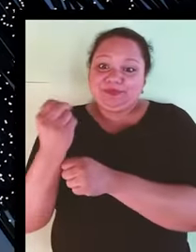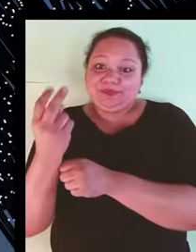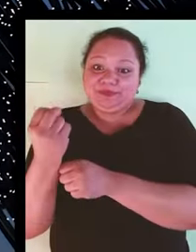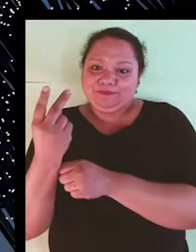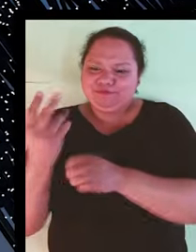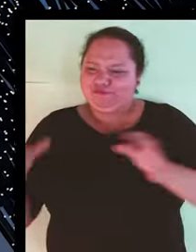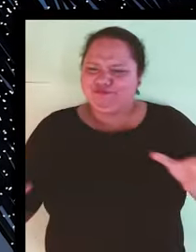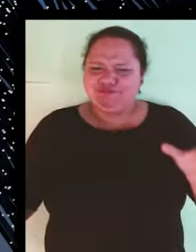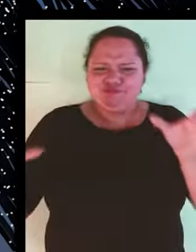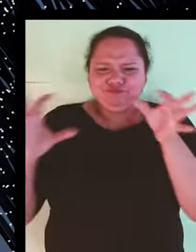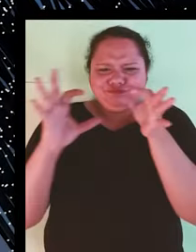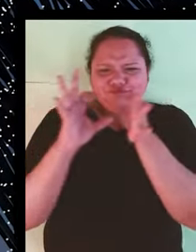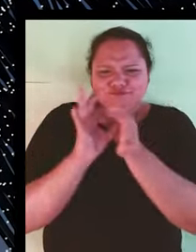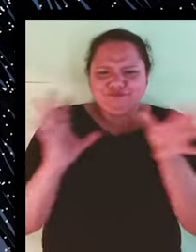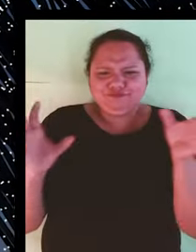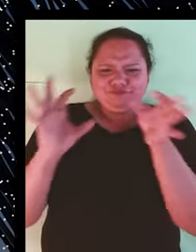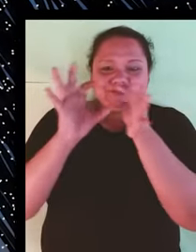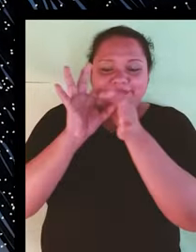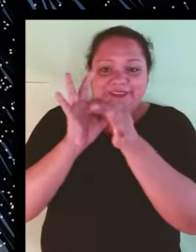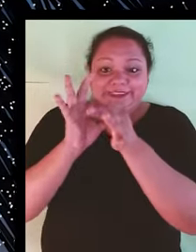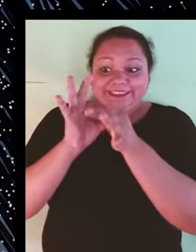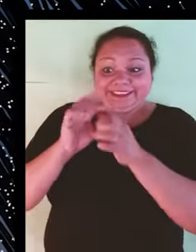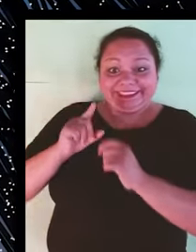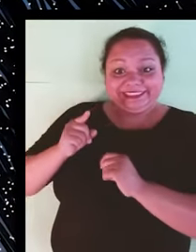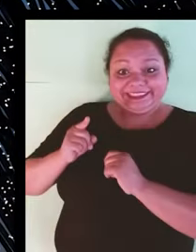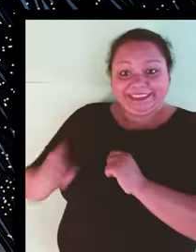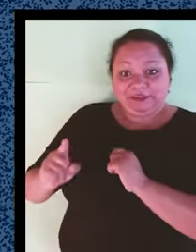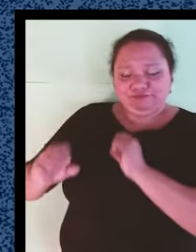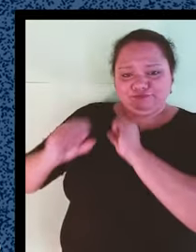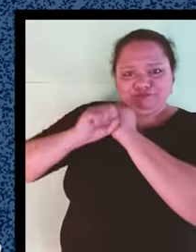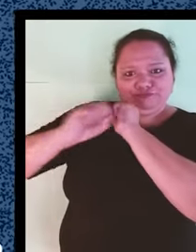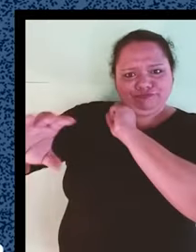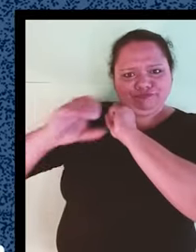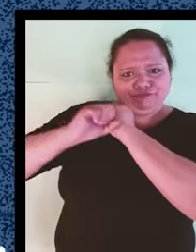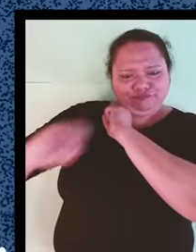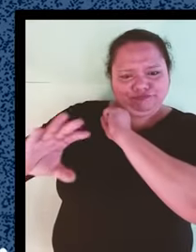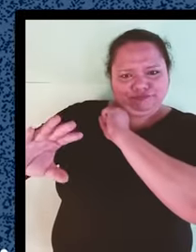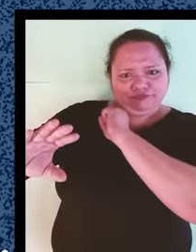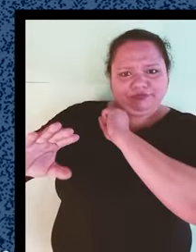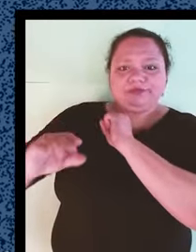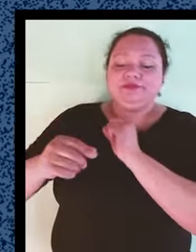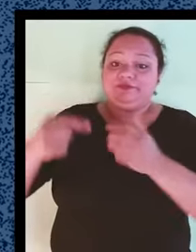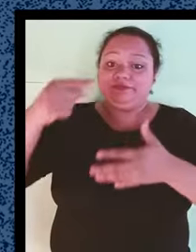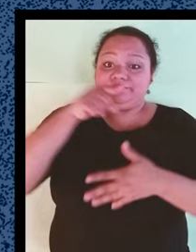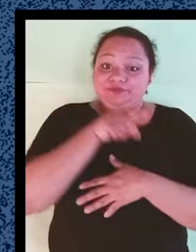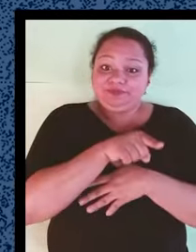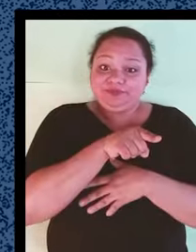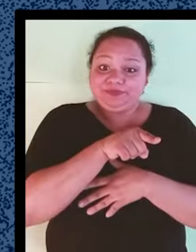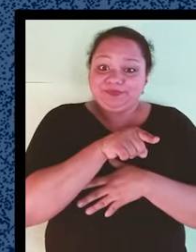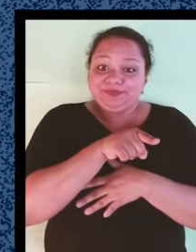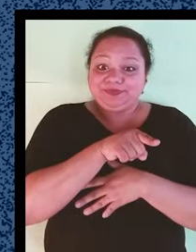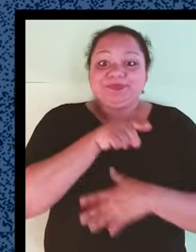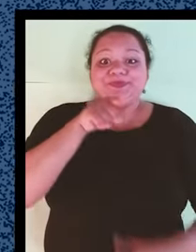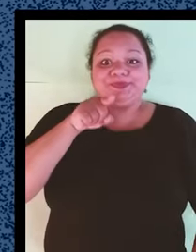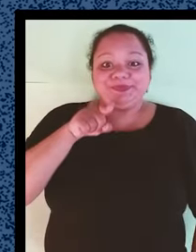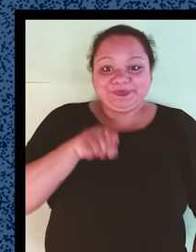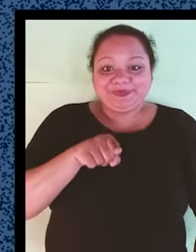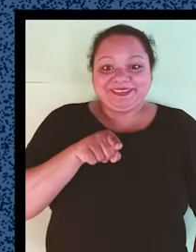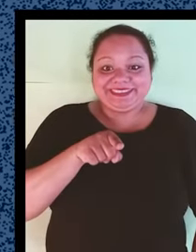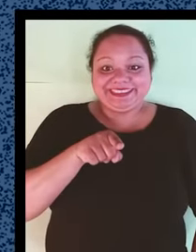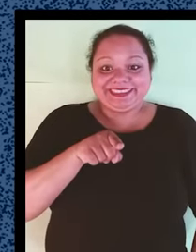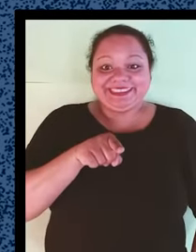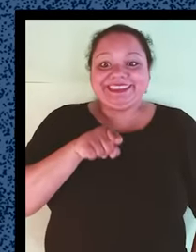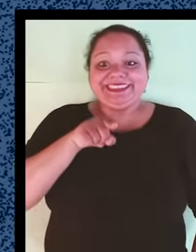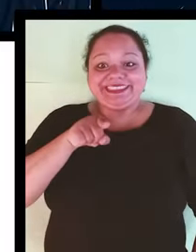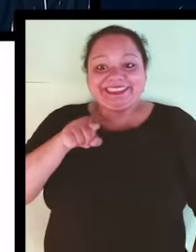el del autor de cómics. Ha publicado en sellos y editoriales como Dark Horse, Scout Comics